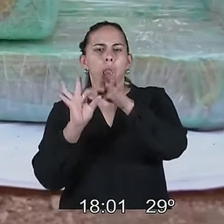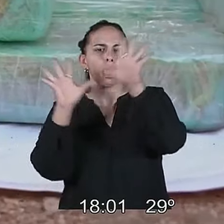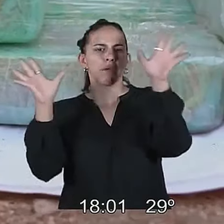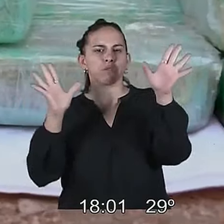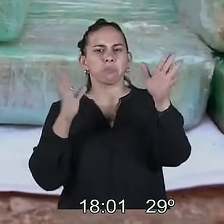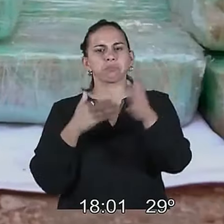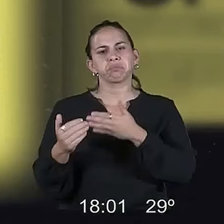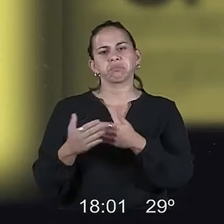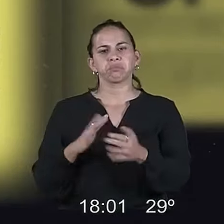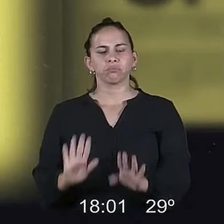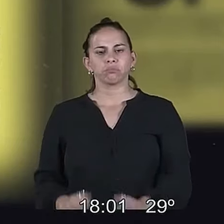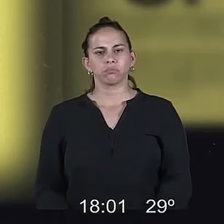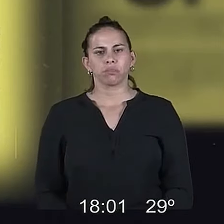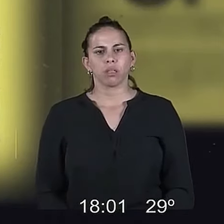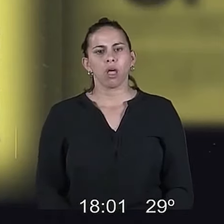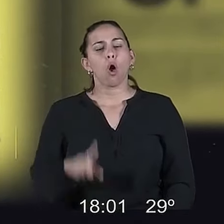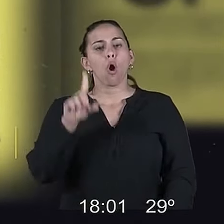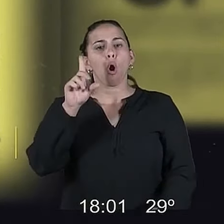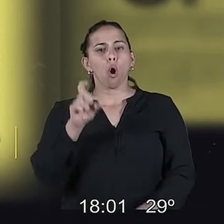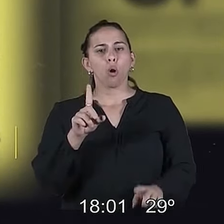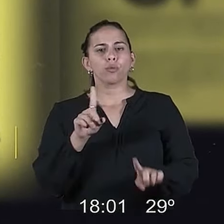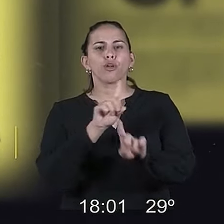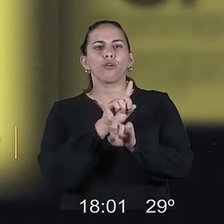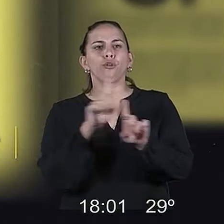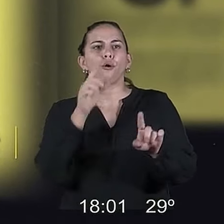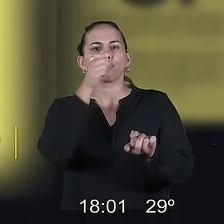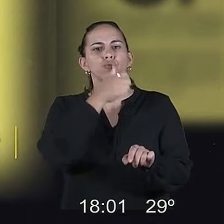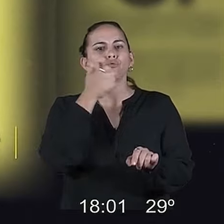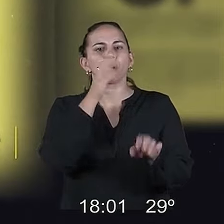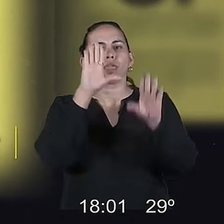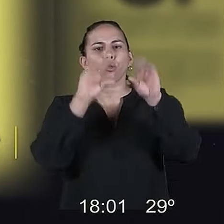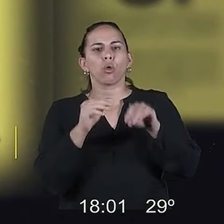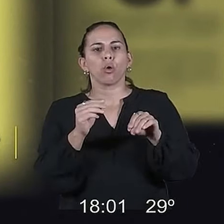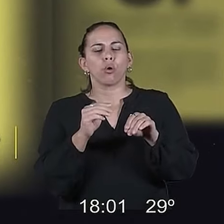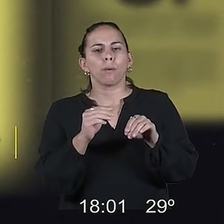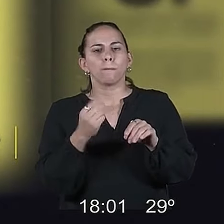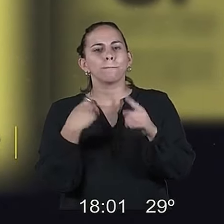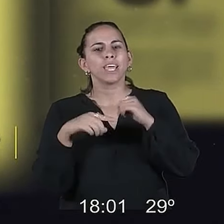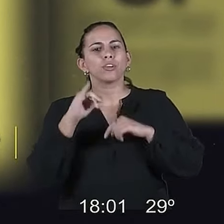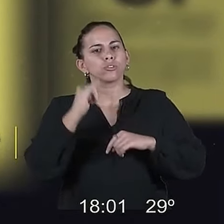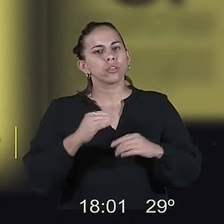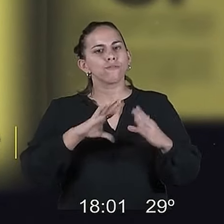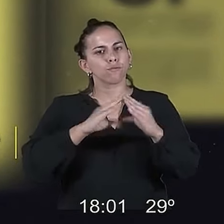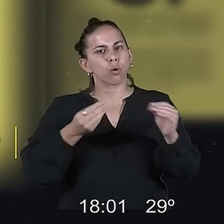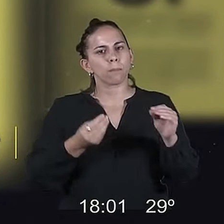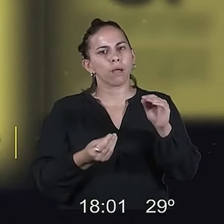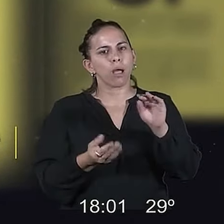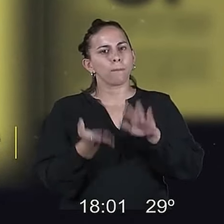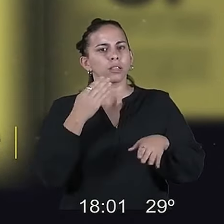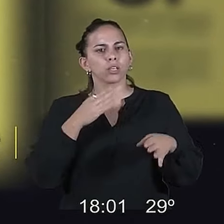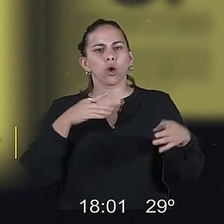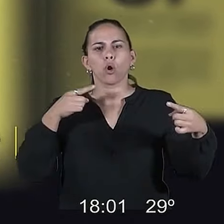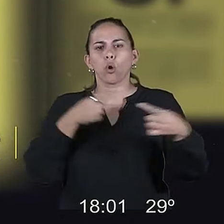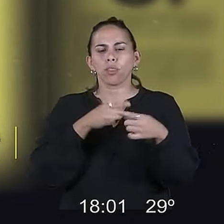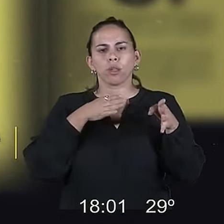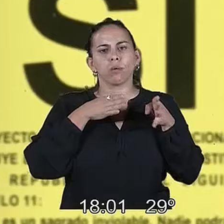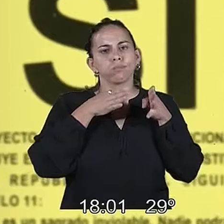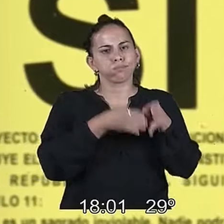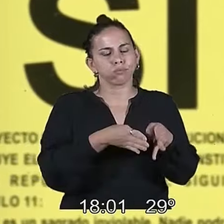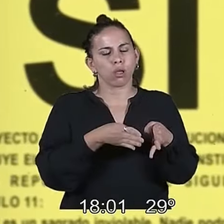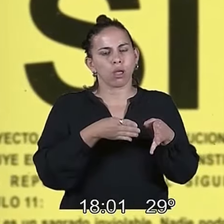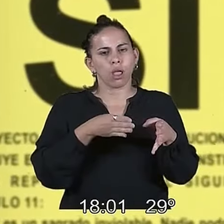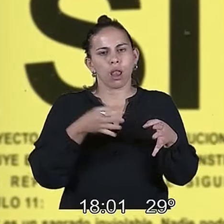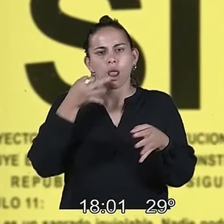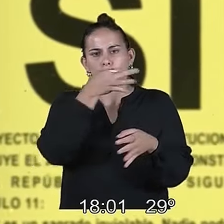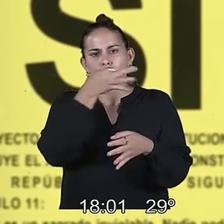absoluta impunidad. Por supuesto que no soluciona todo, no es la panacea, pero es una herramienta más en la lucha contra el narcotráfico,